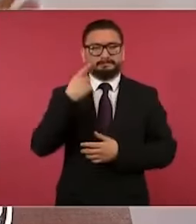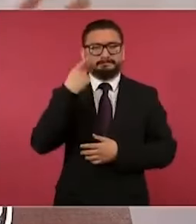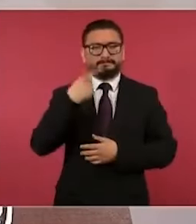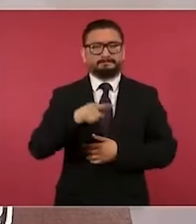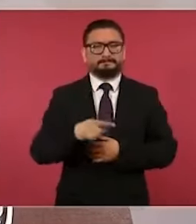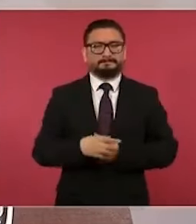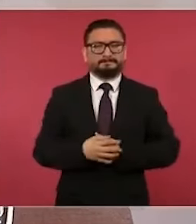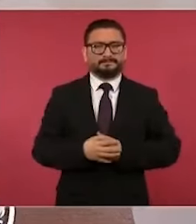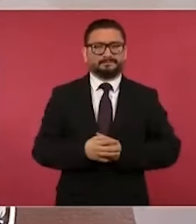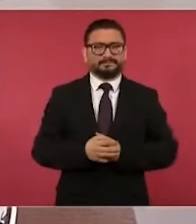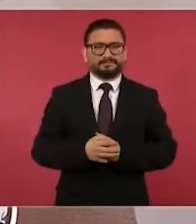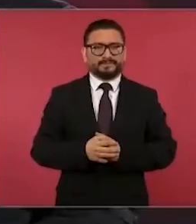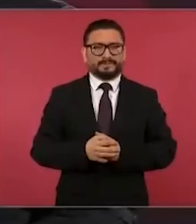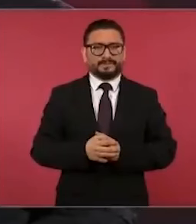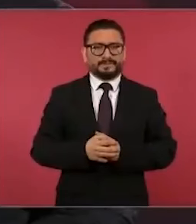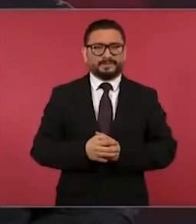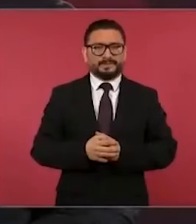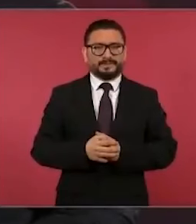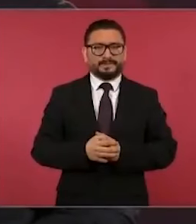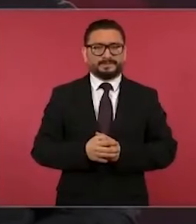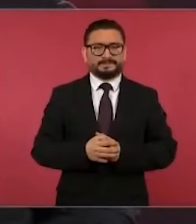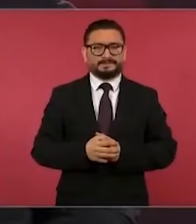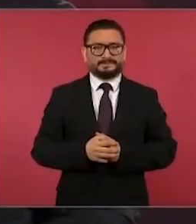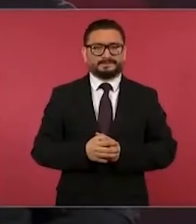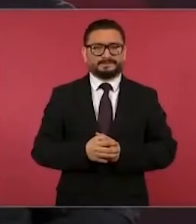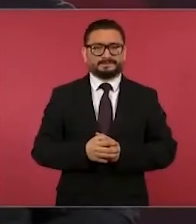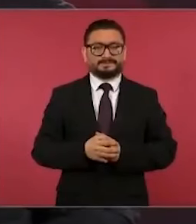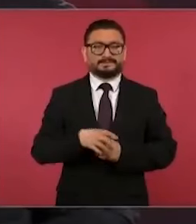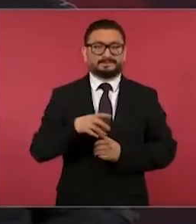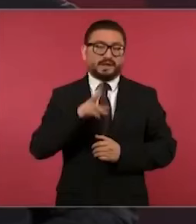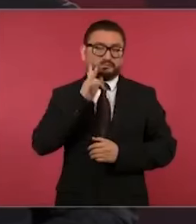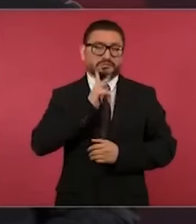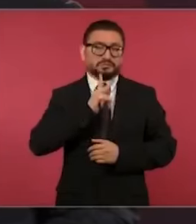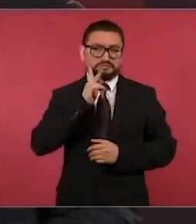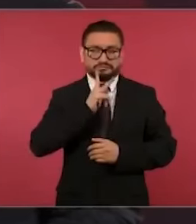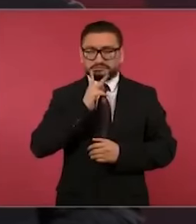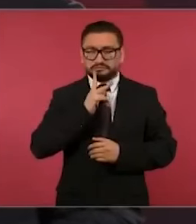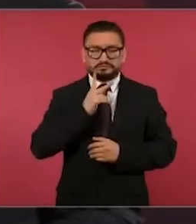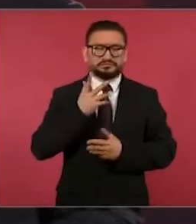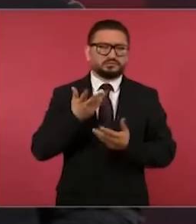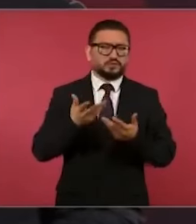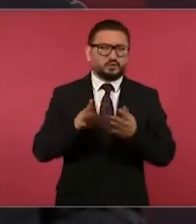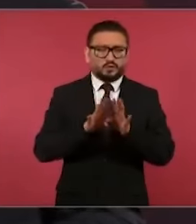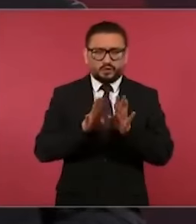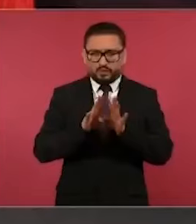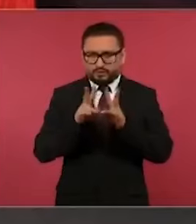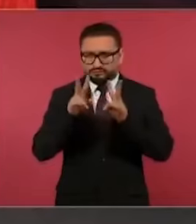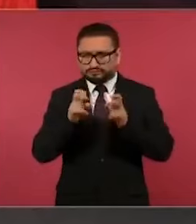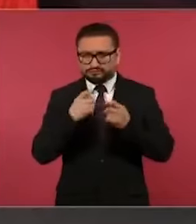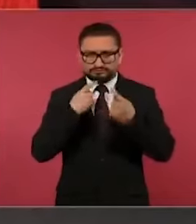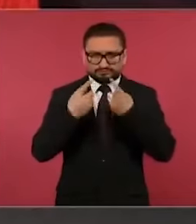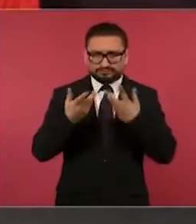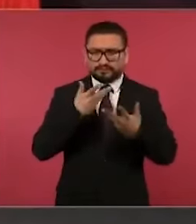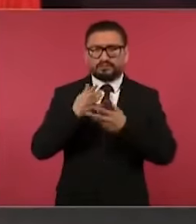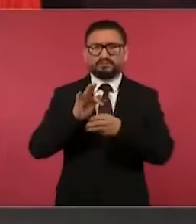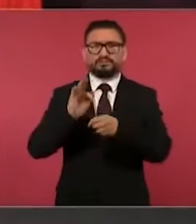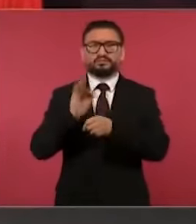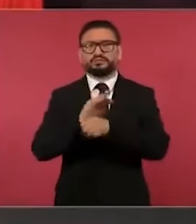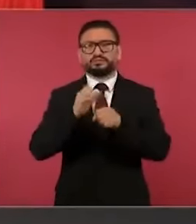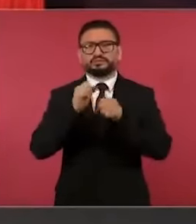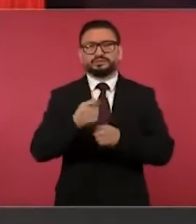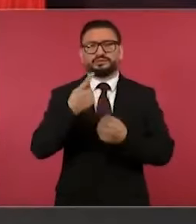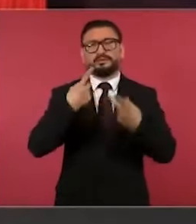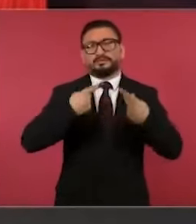ver todo lo relacionado con la protección a